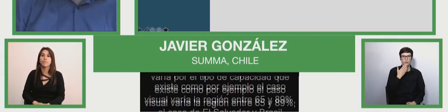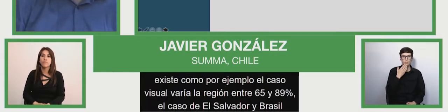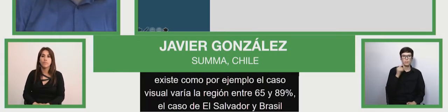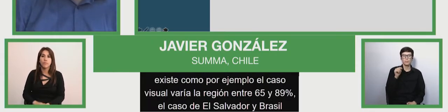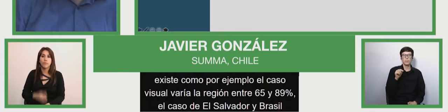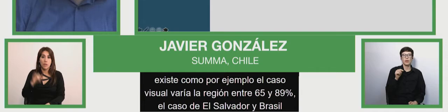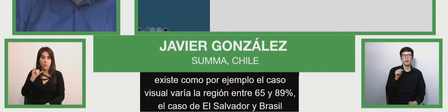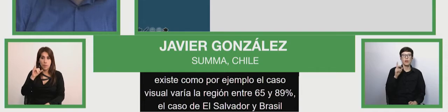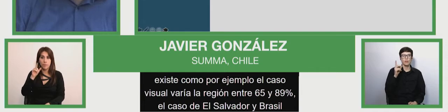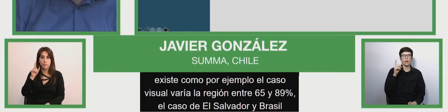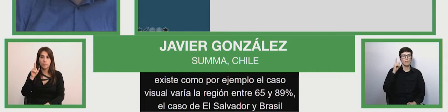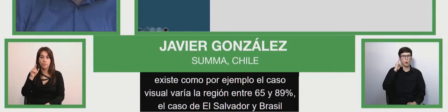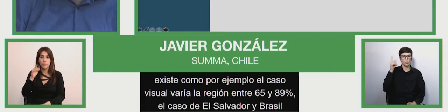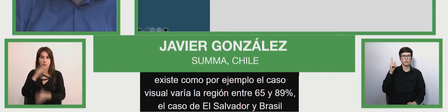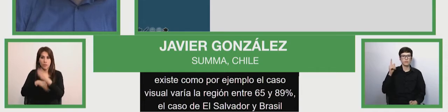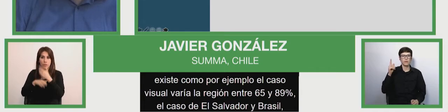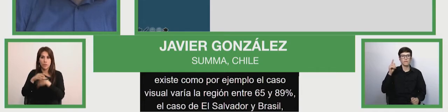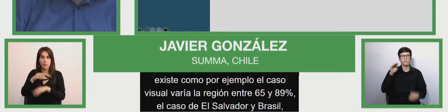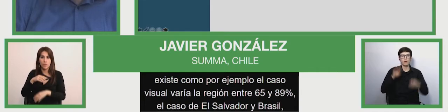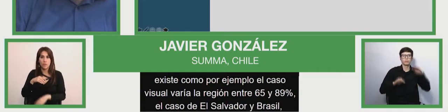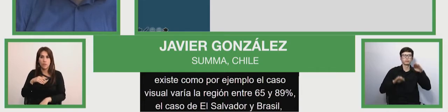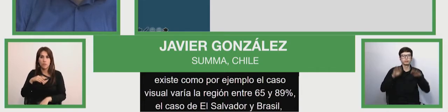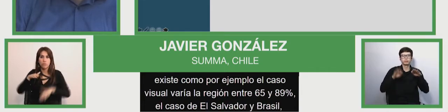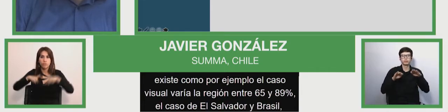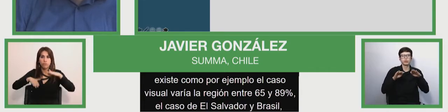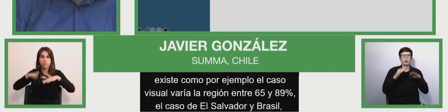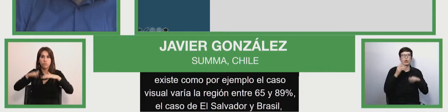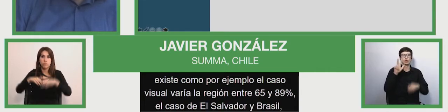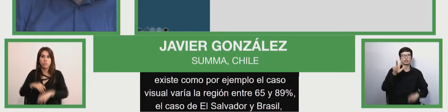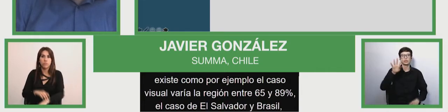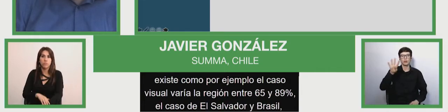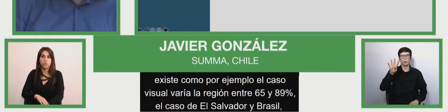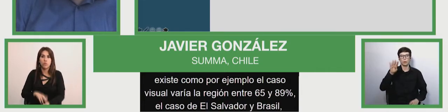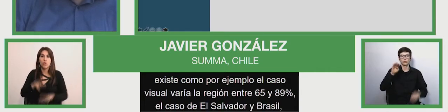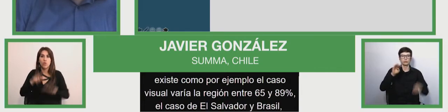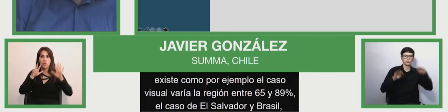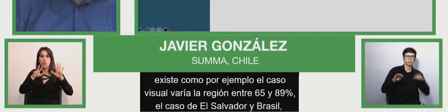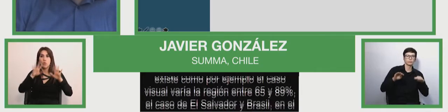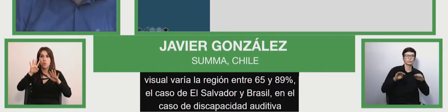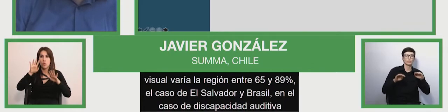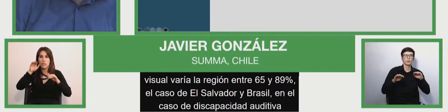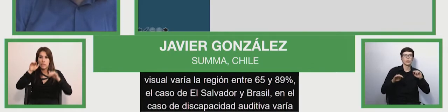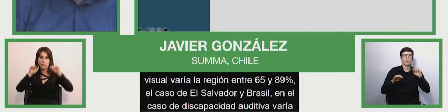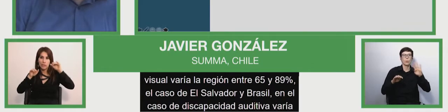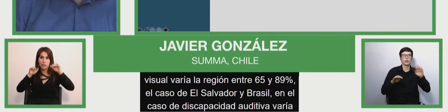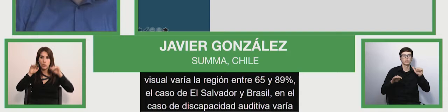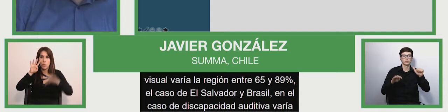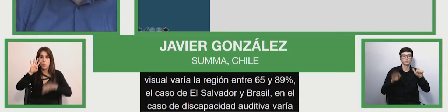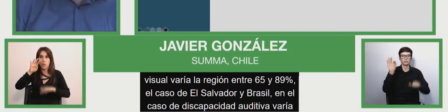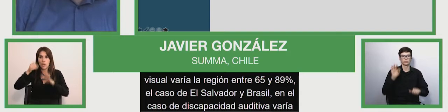auditiva, varía entre 44 y 86%, y obviamente la más